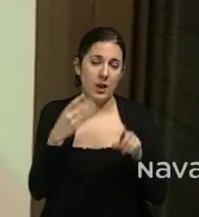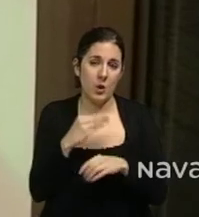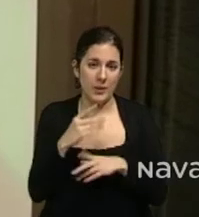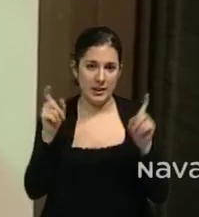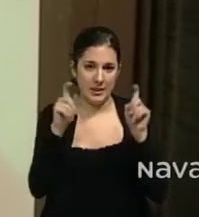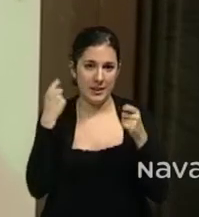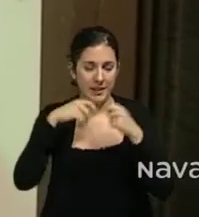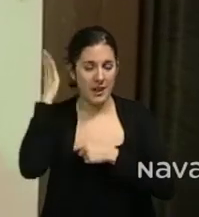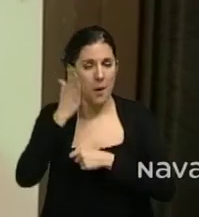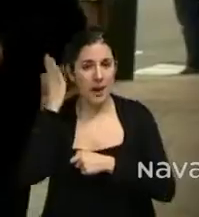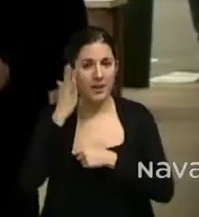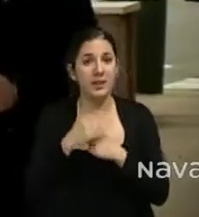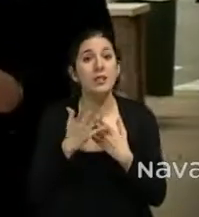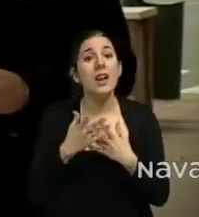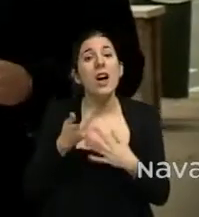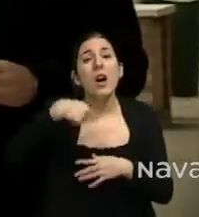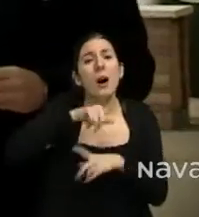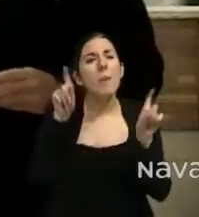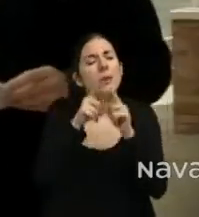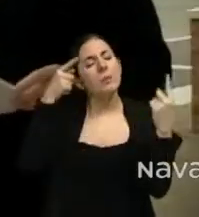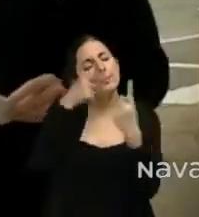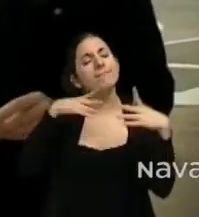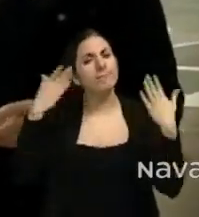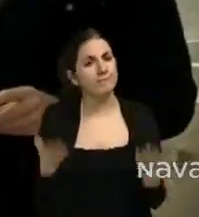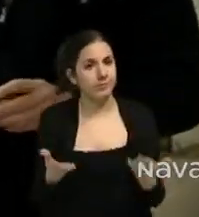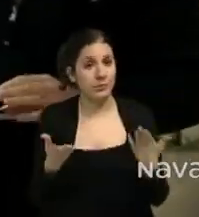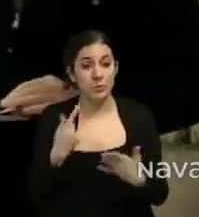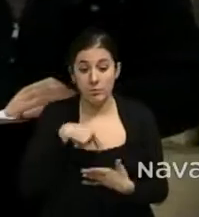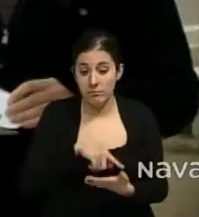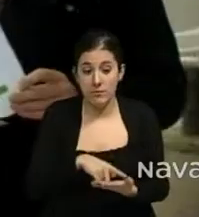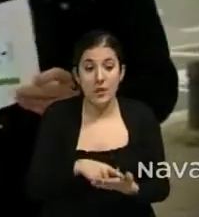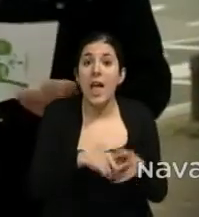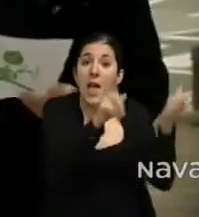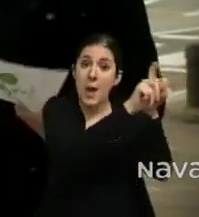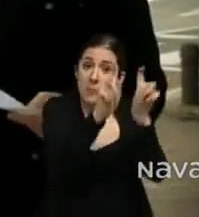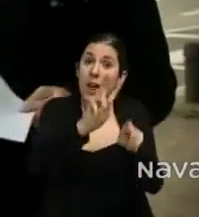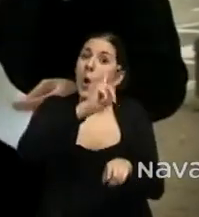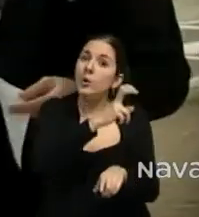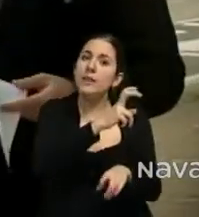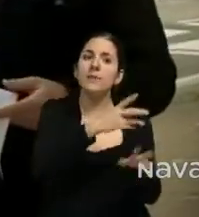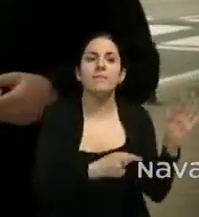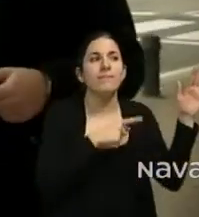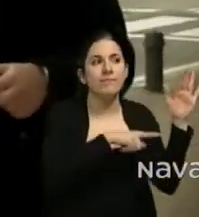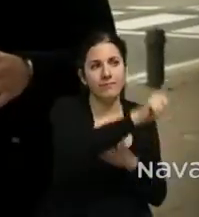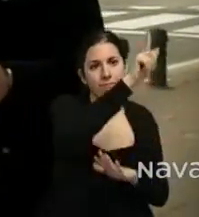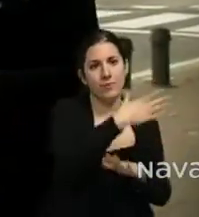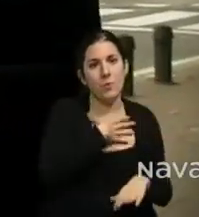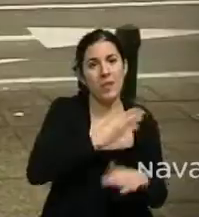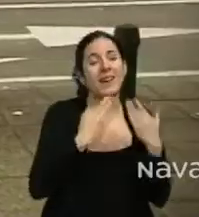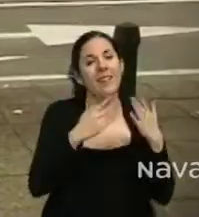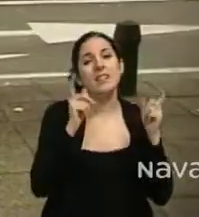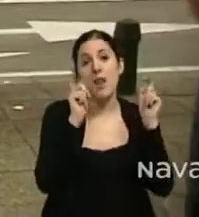el objetivo de la empresa, nosotros, que conseguir que las empresas crezcan a través de la formación,